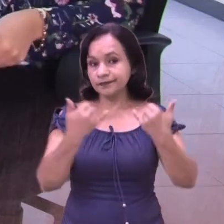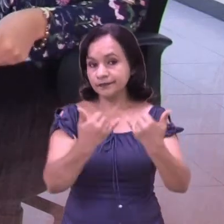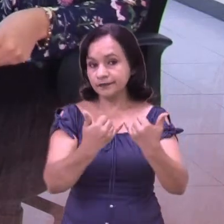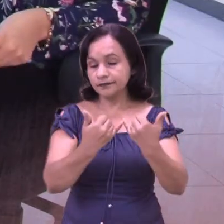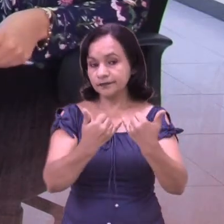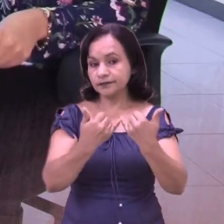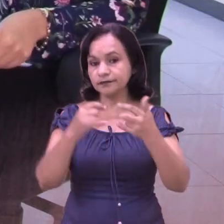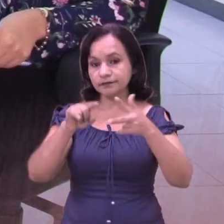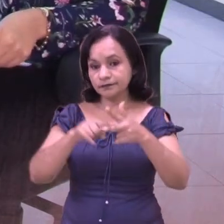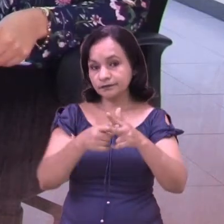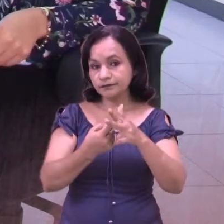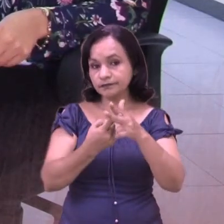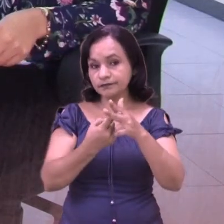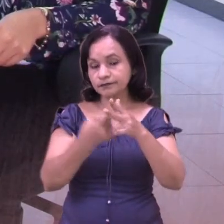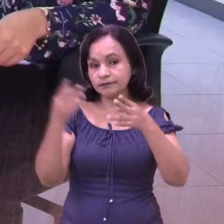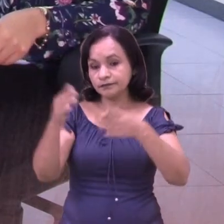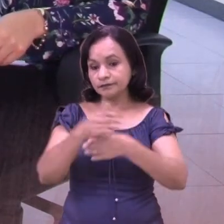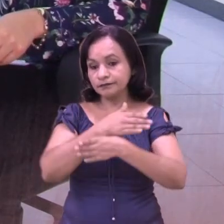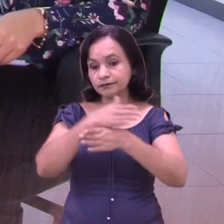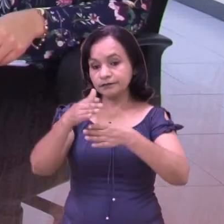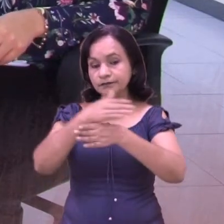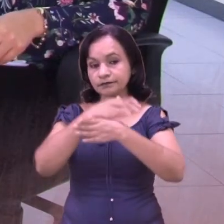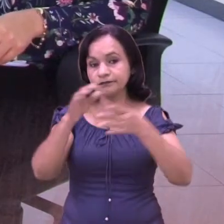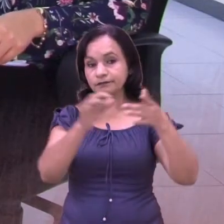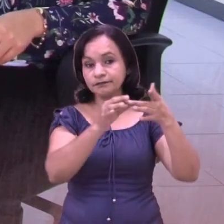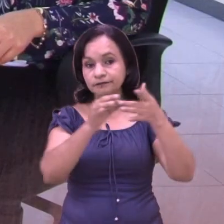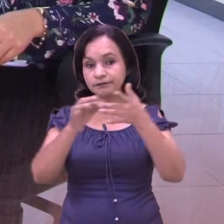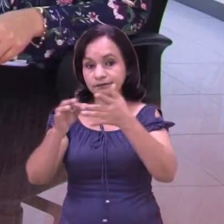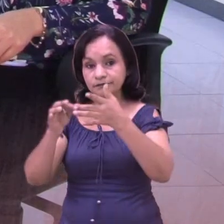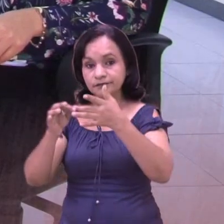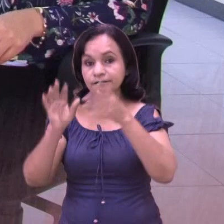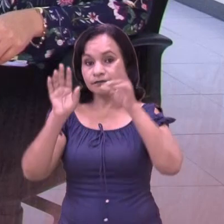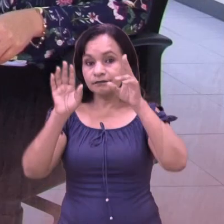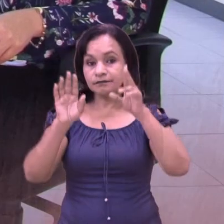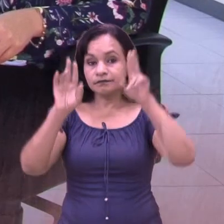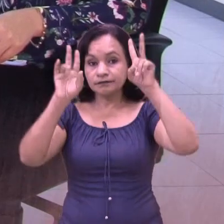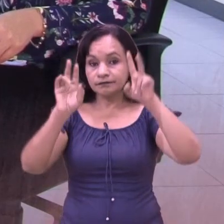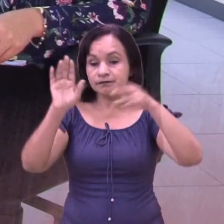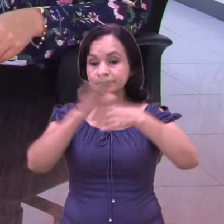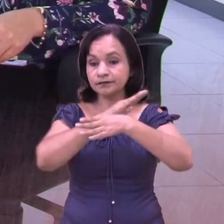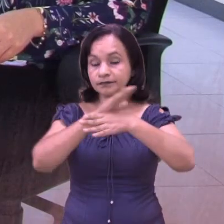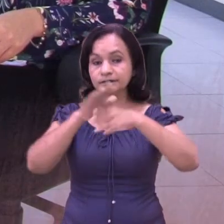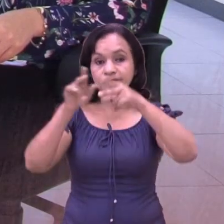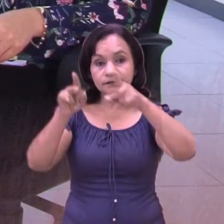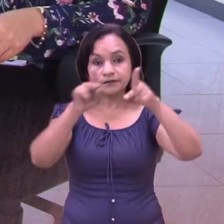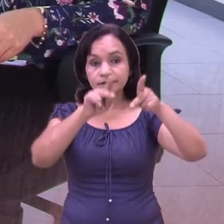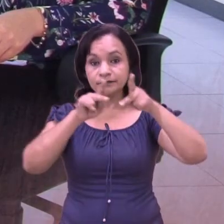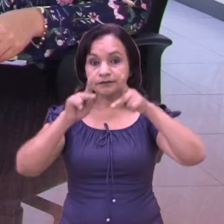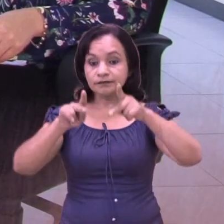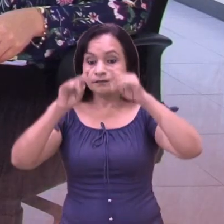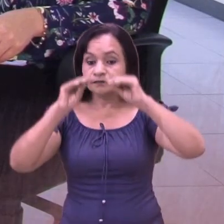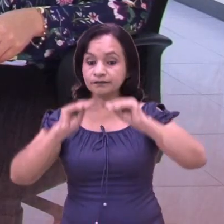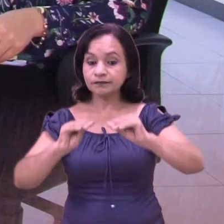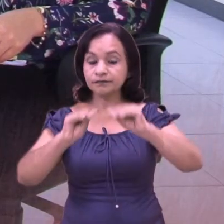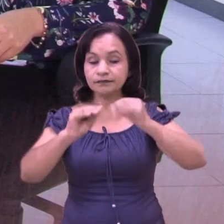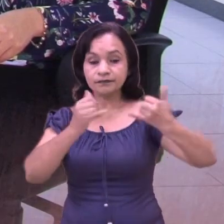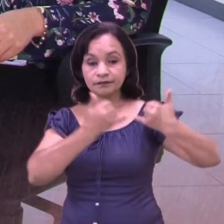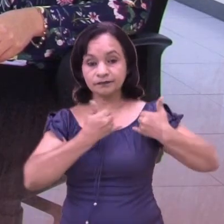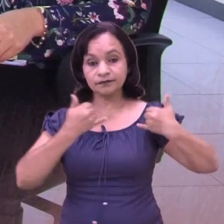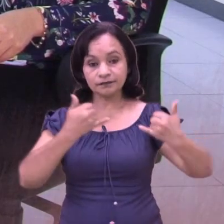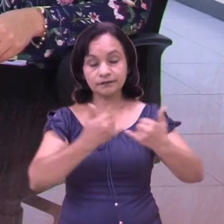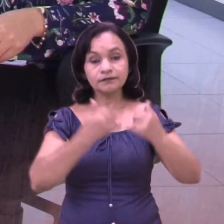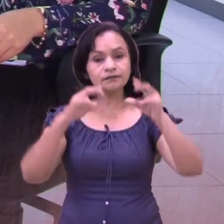también va a comenzar a formar en distintas especialidades, en distintos campos personal